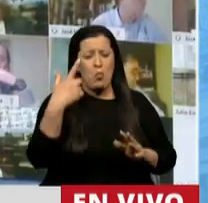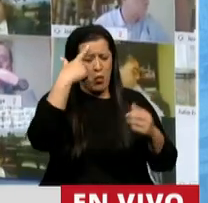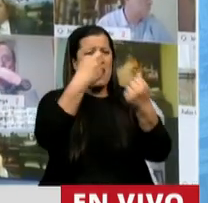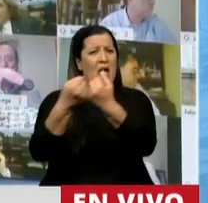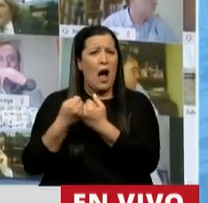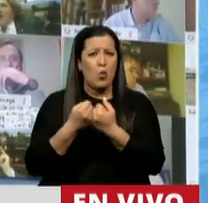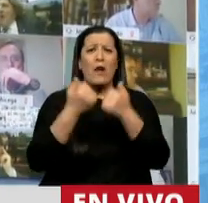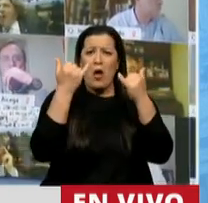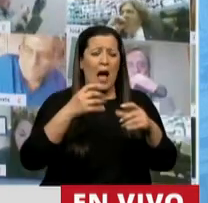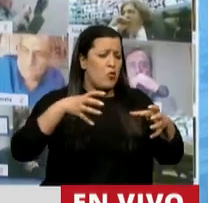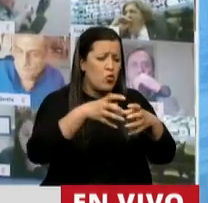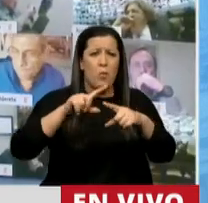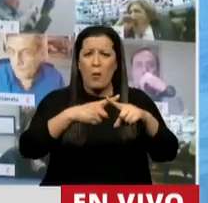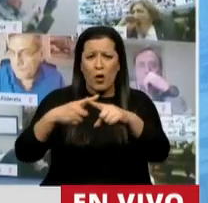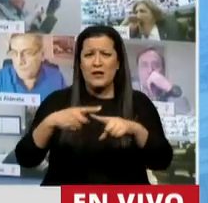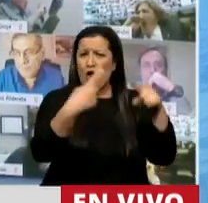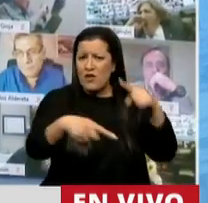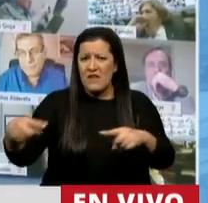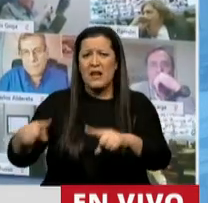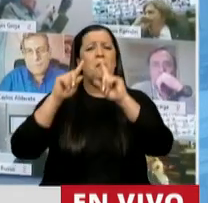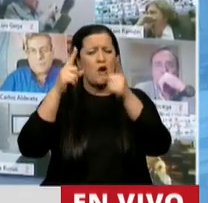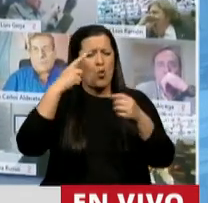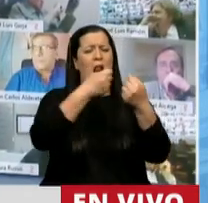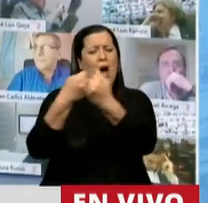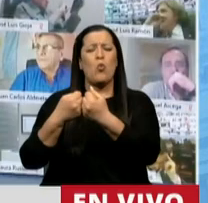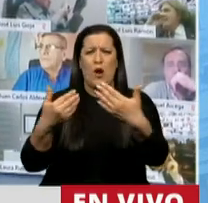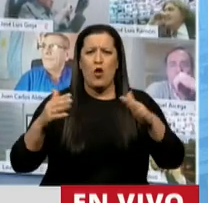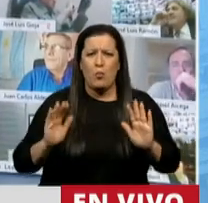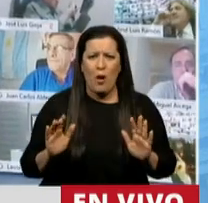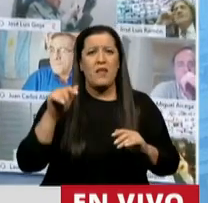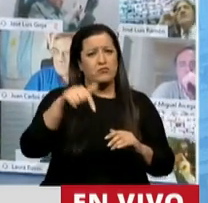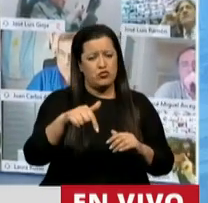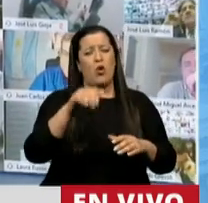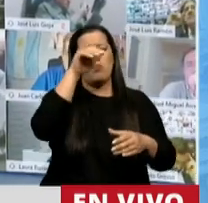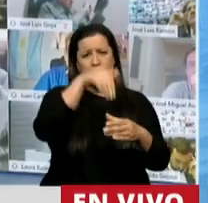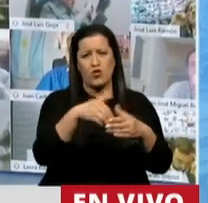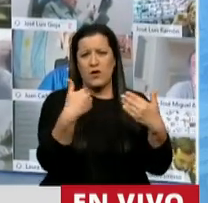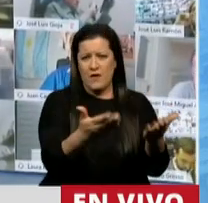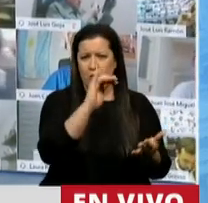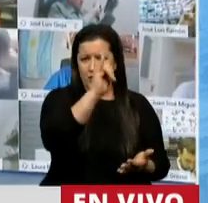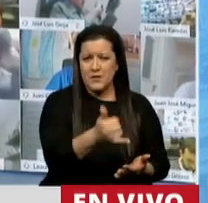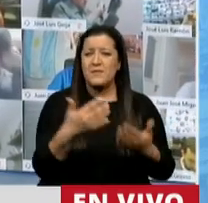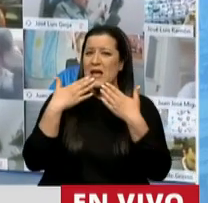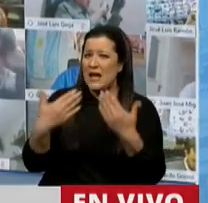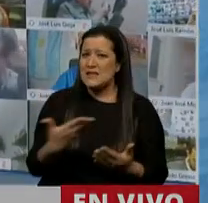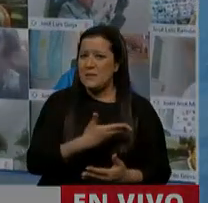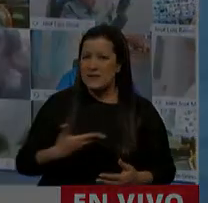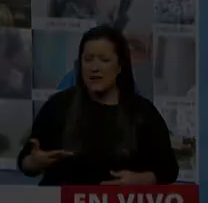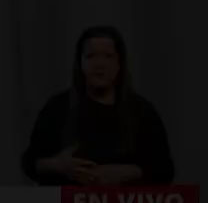a pesar de nuestras divergencias. Así que, en ese sentido, acompaño mi voto favorable. Gracias, señor presidente. Gracias,